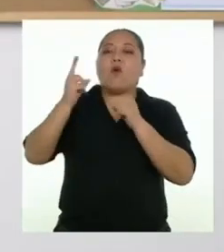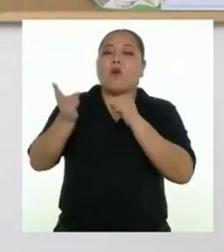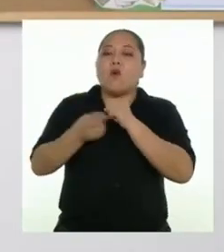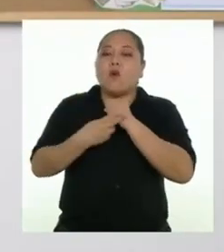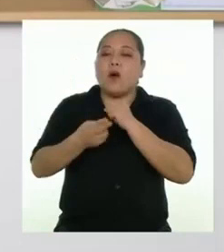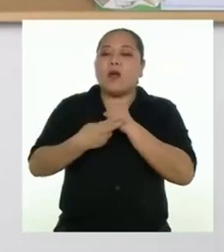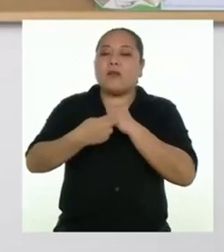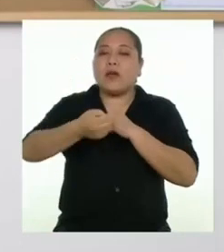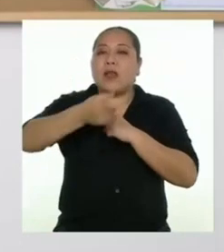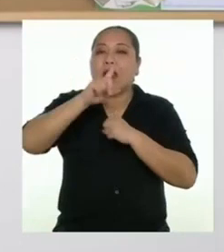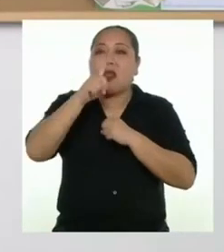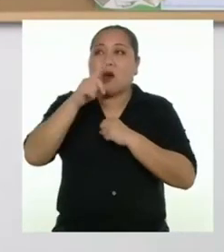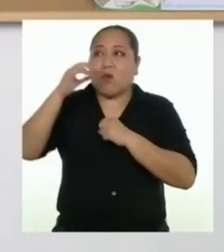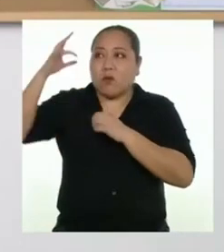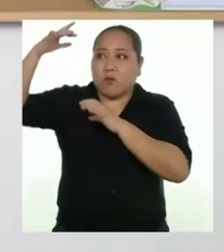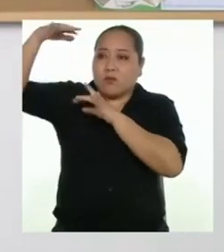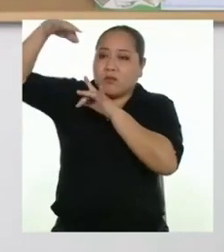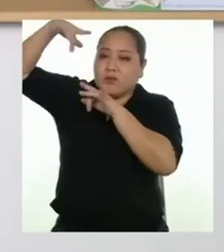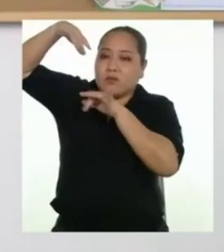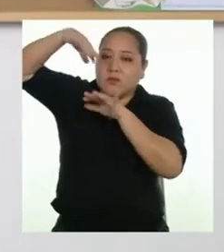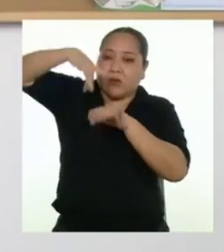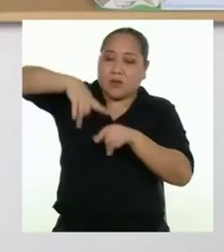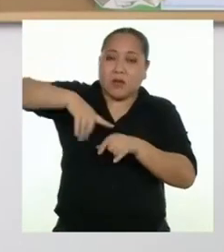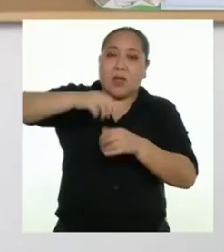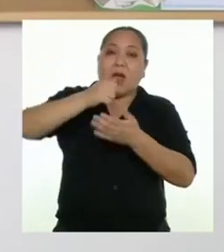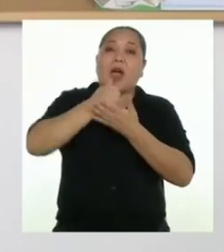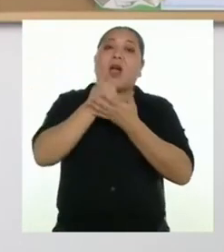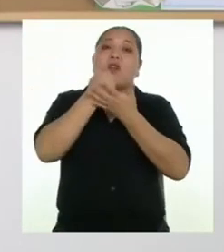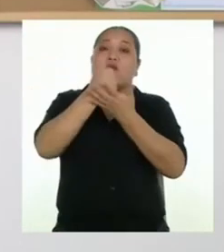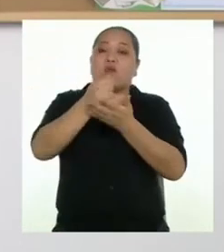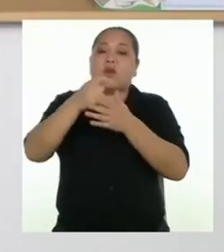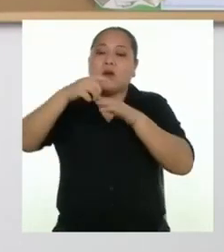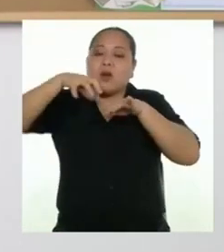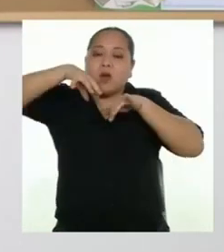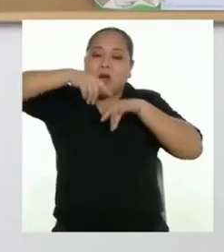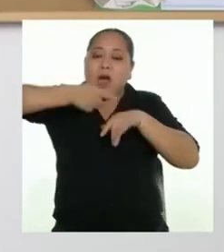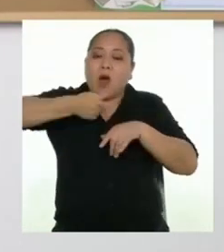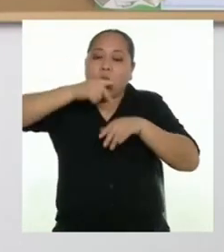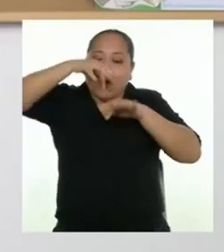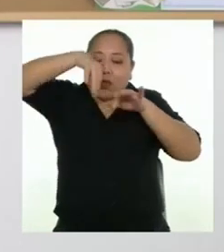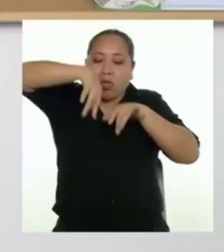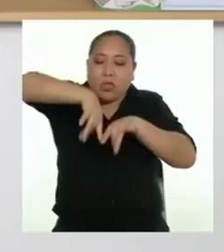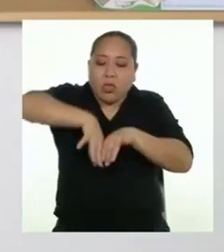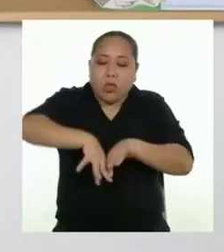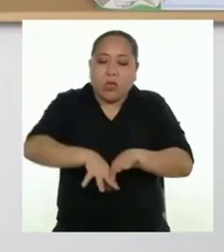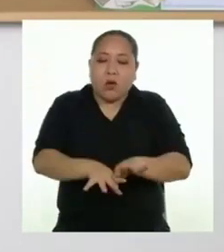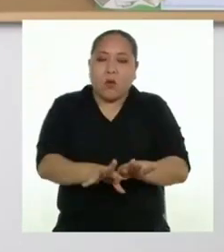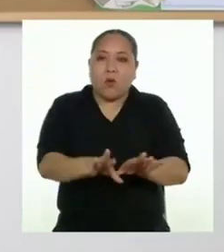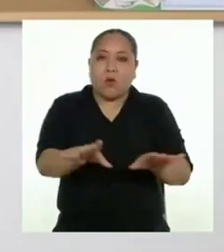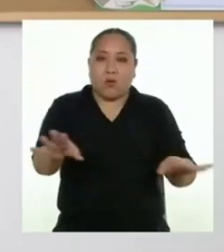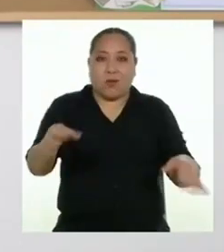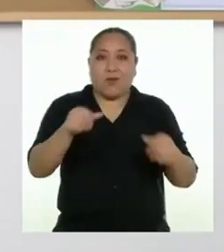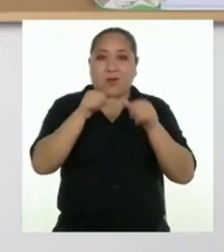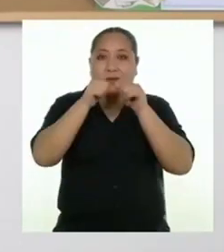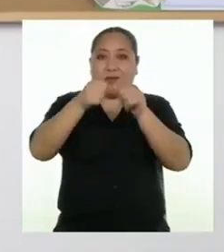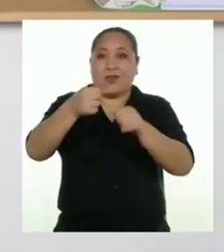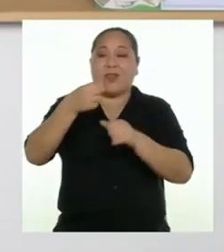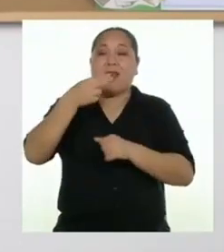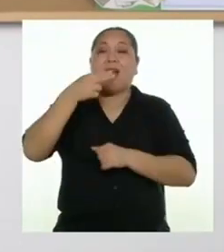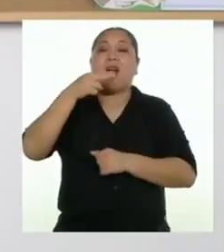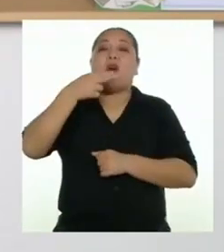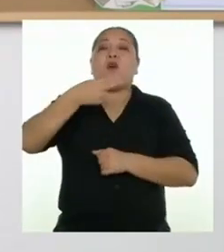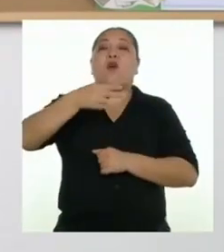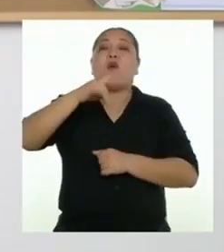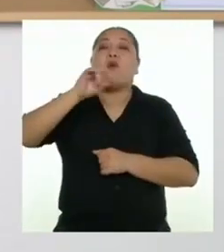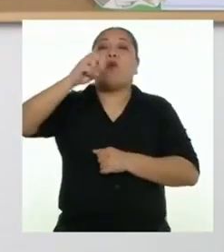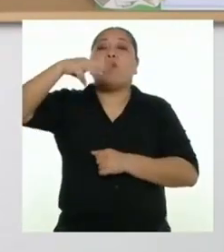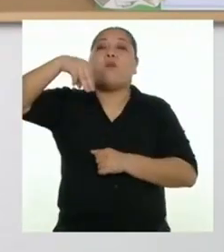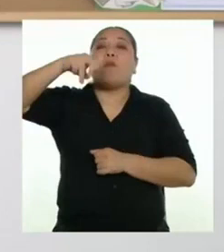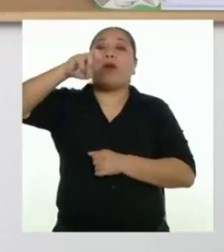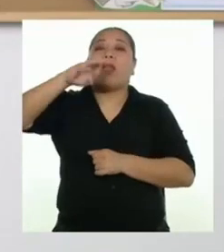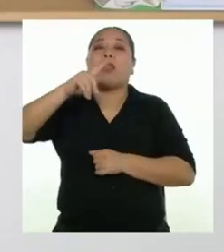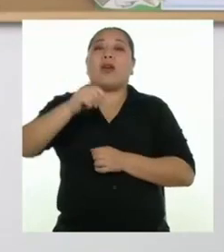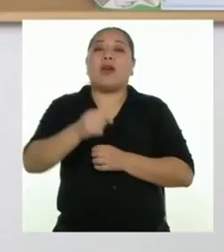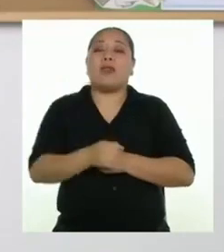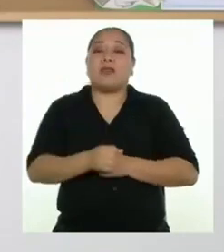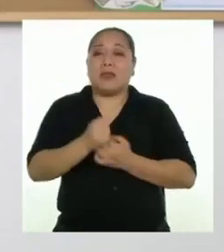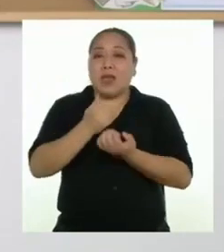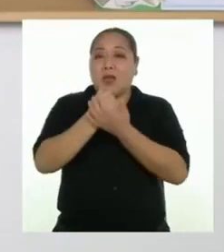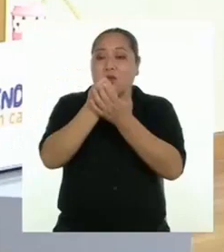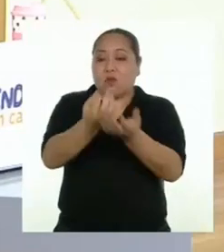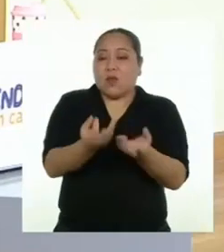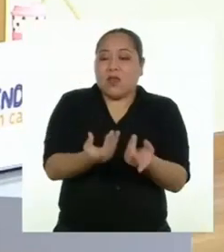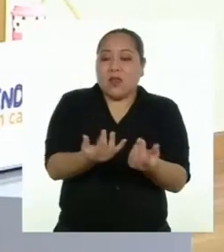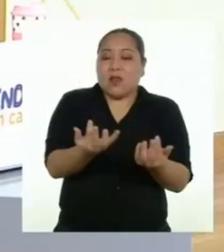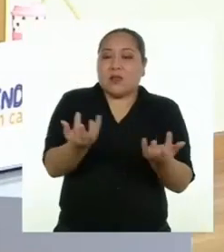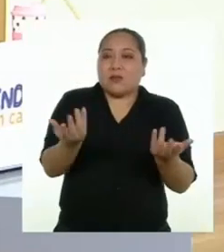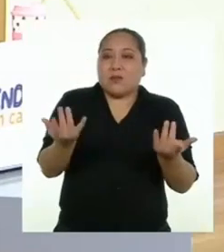laderas, lo que favorece su infiltración en el terreno, manteniendo la humedad en beneficio de pastos y plantaciones